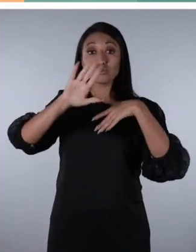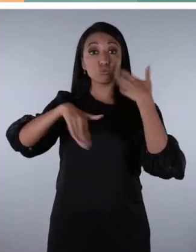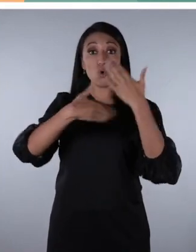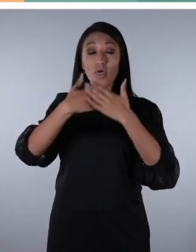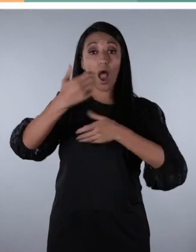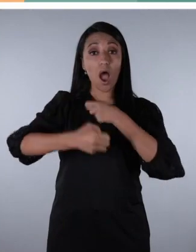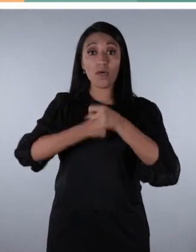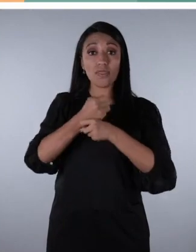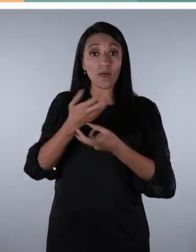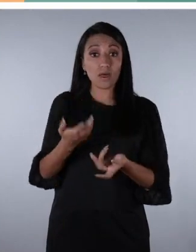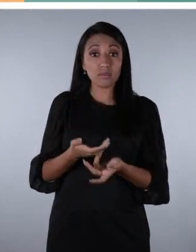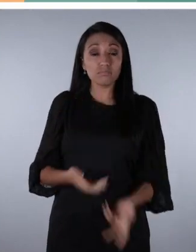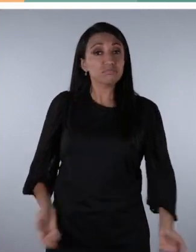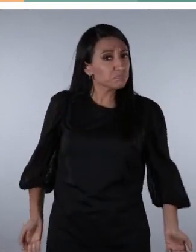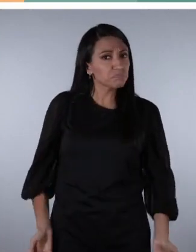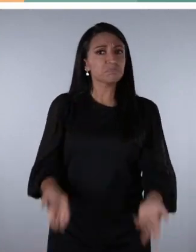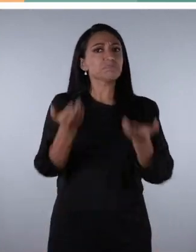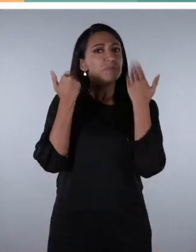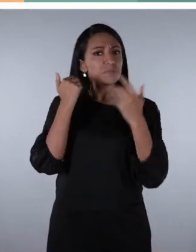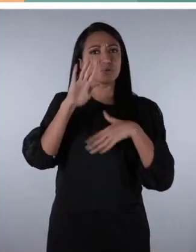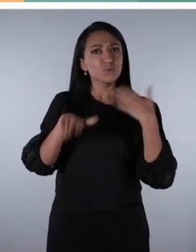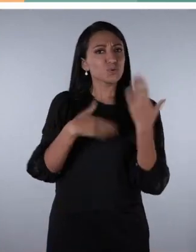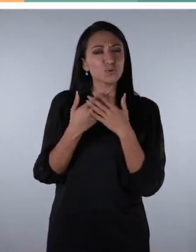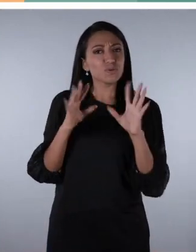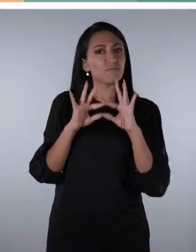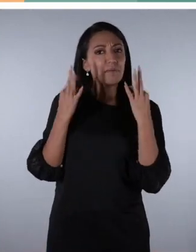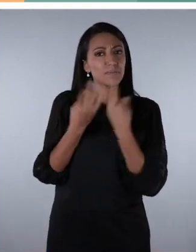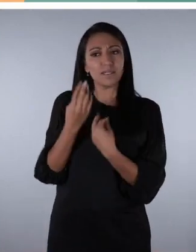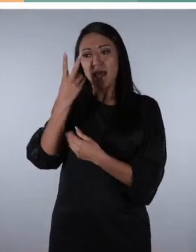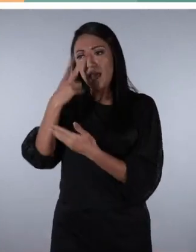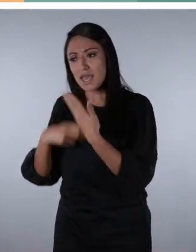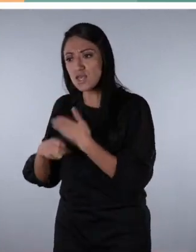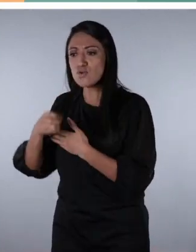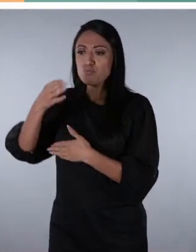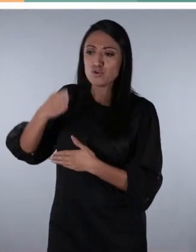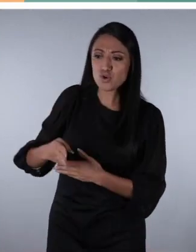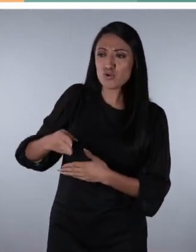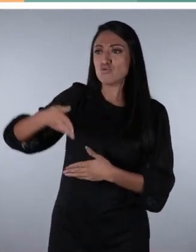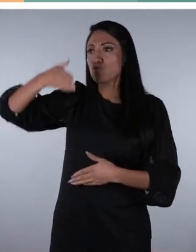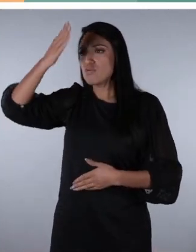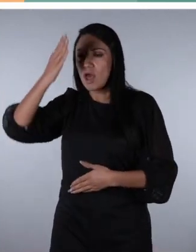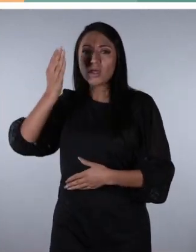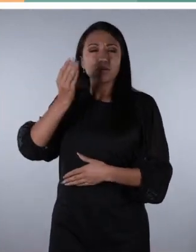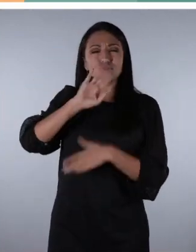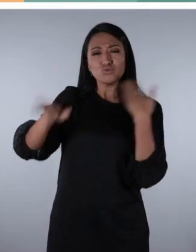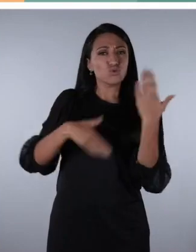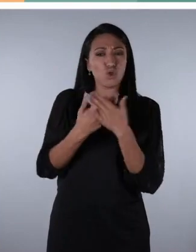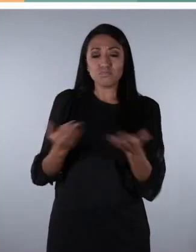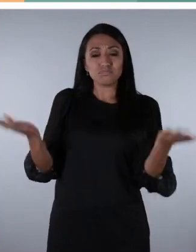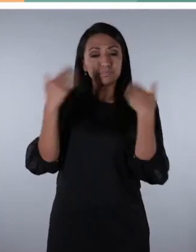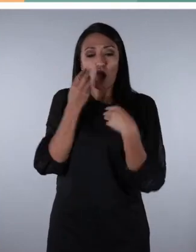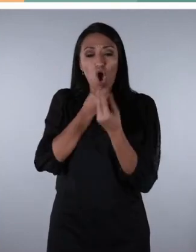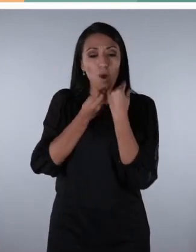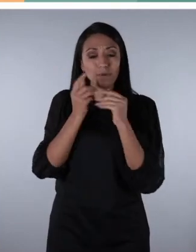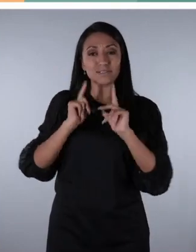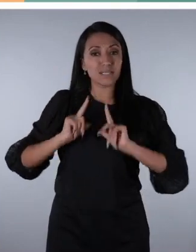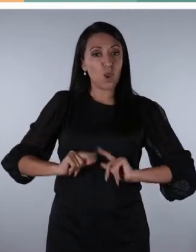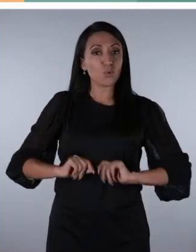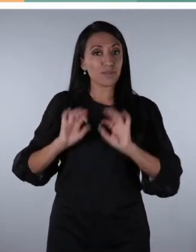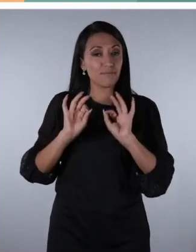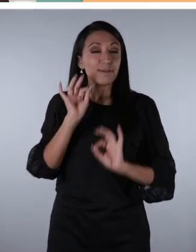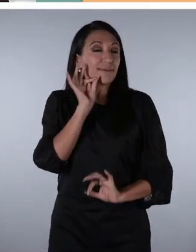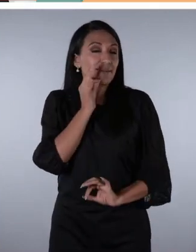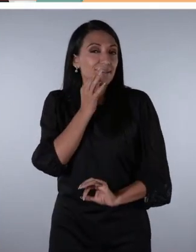edad. Invitamos a toda la familia a la cocina. Decidamos juntos el menú y comamos de forma saludable y